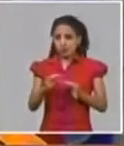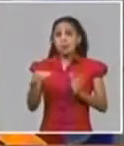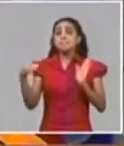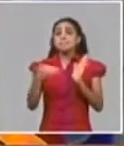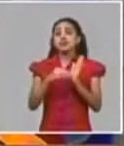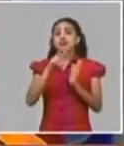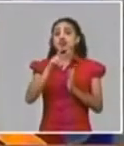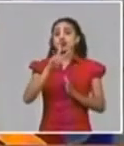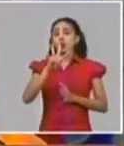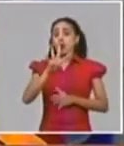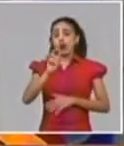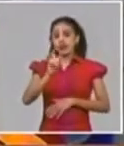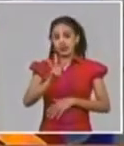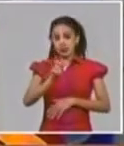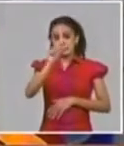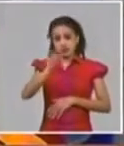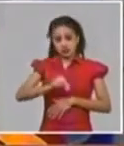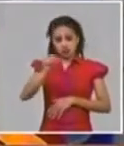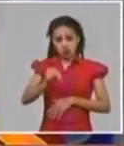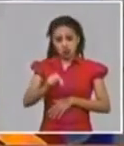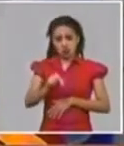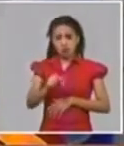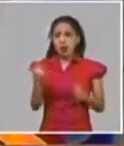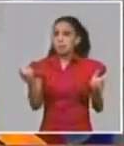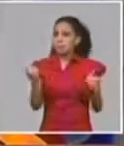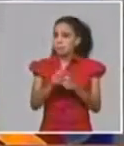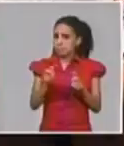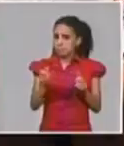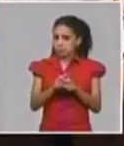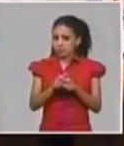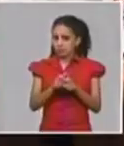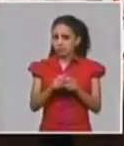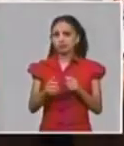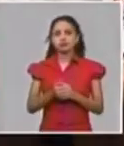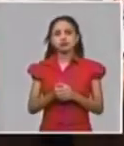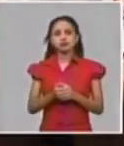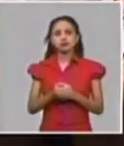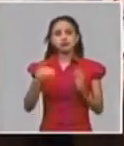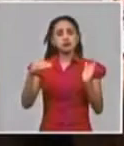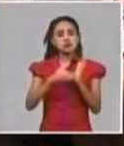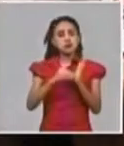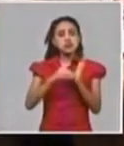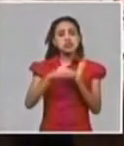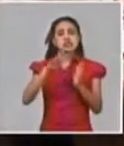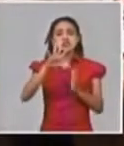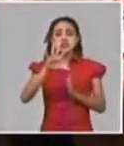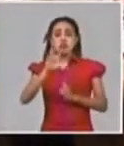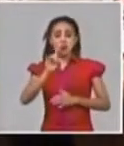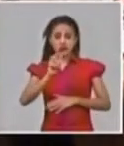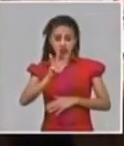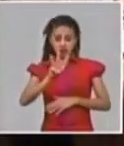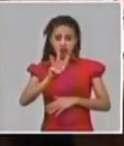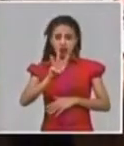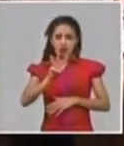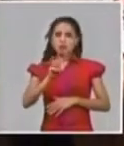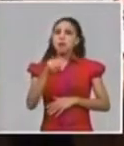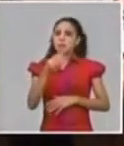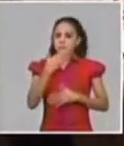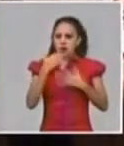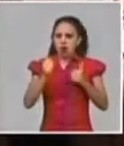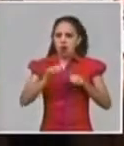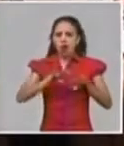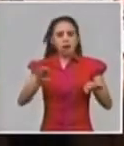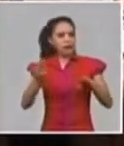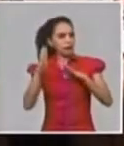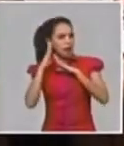tanto, tenemos una cifra en hospitales y centros sospechosos de 10.053 que nos permite utilizar mejor la cama hospitalaria para aquellos casos que